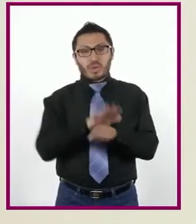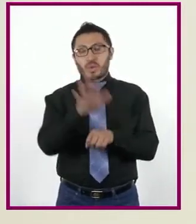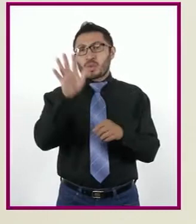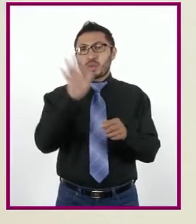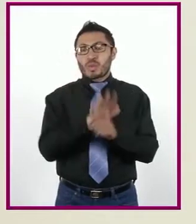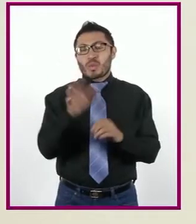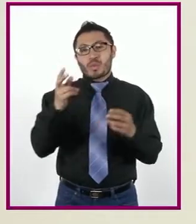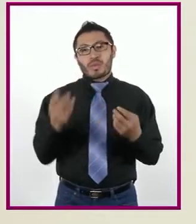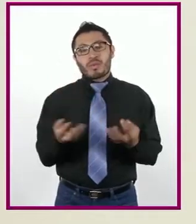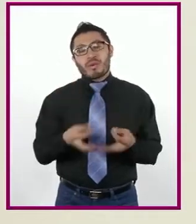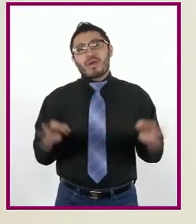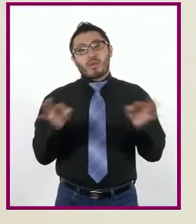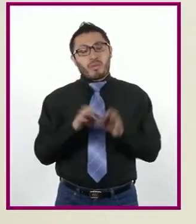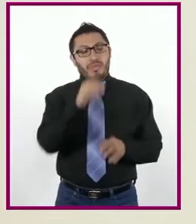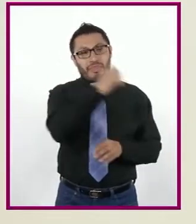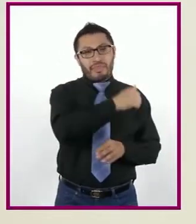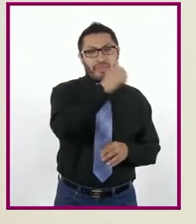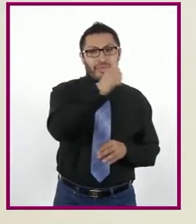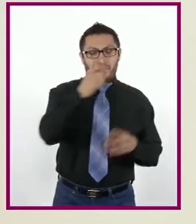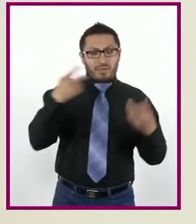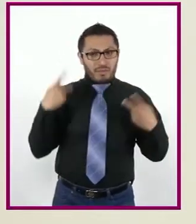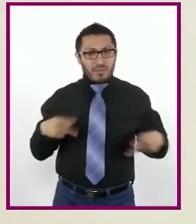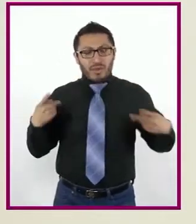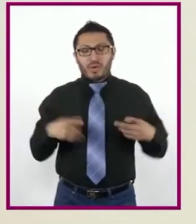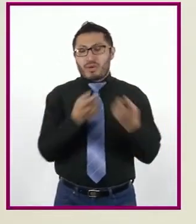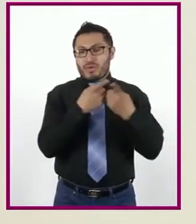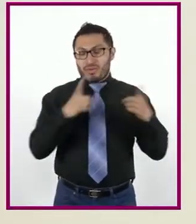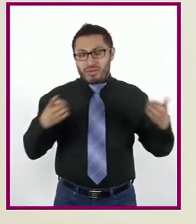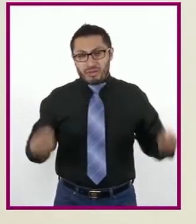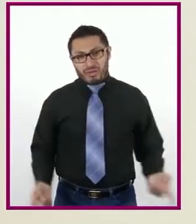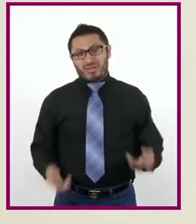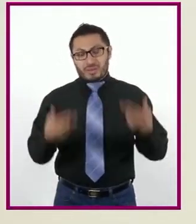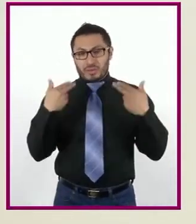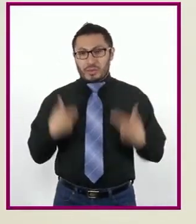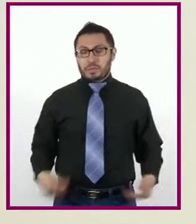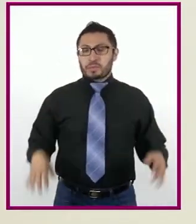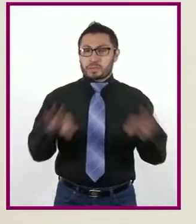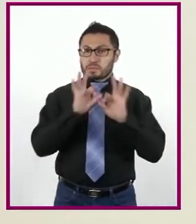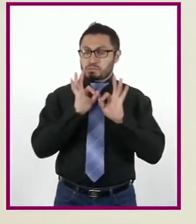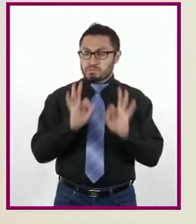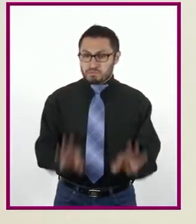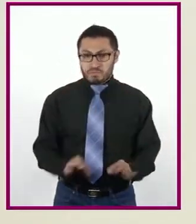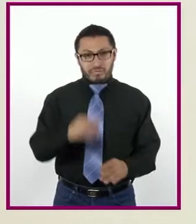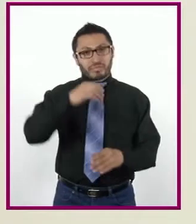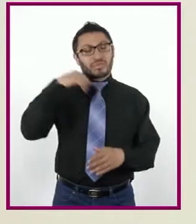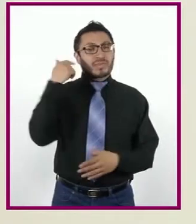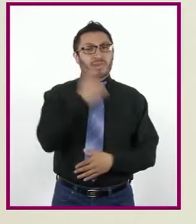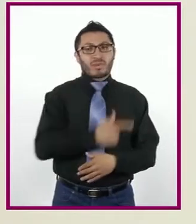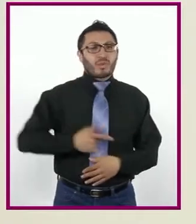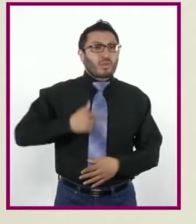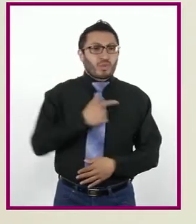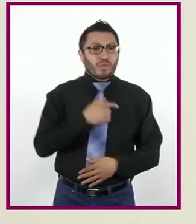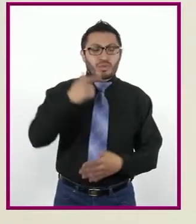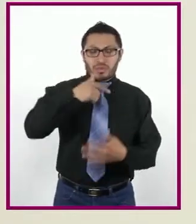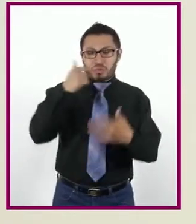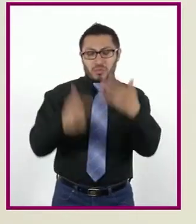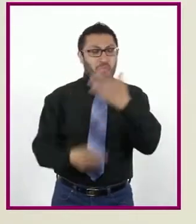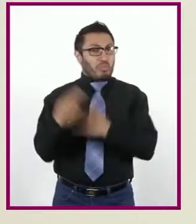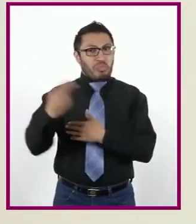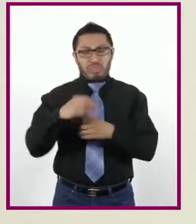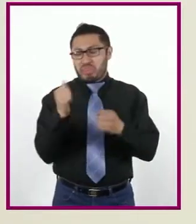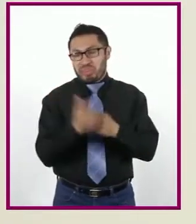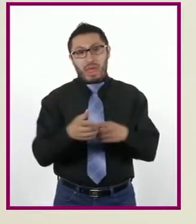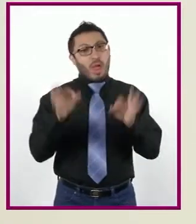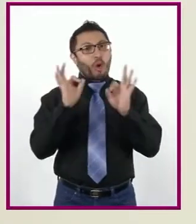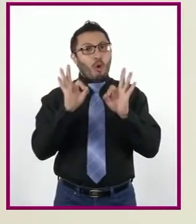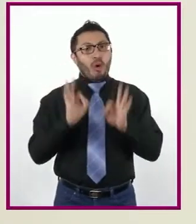pueda alcanzar un desarrollo humano pleno mediante la satisfacción de cada una de sus necesidades básicas y